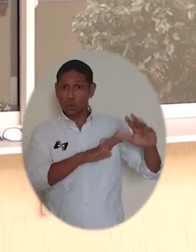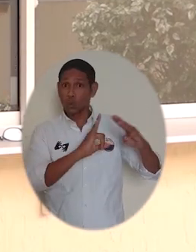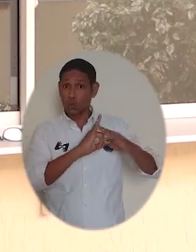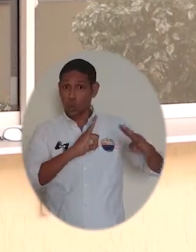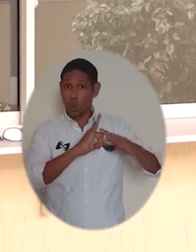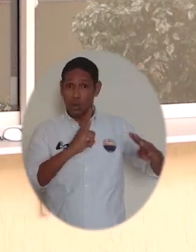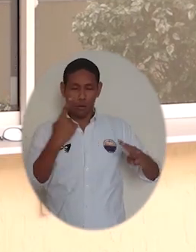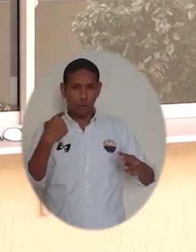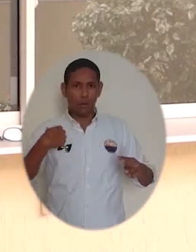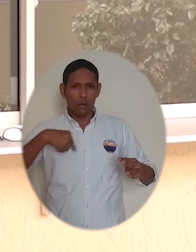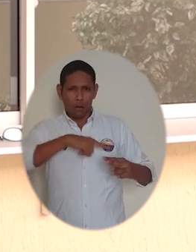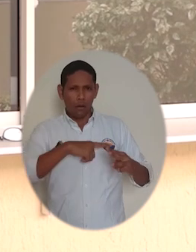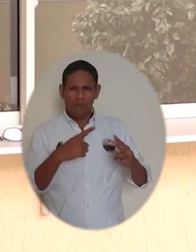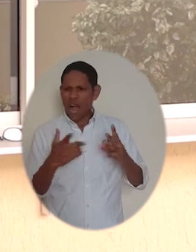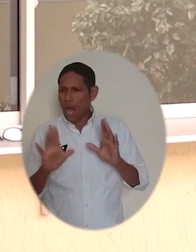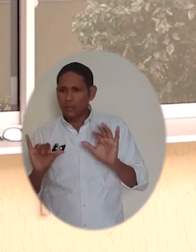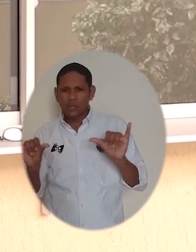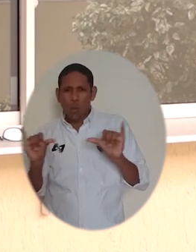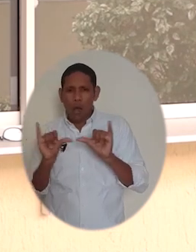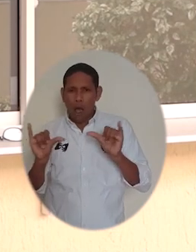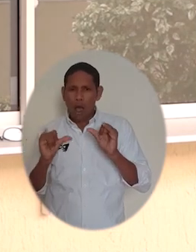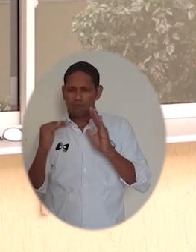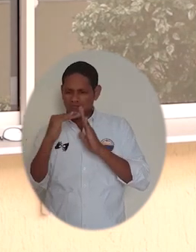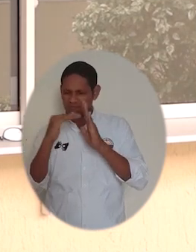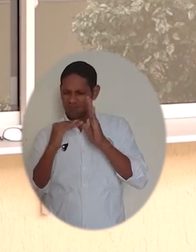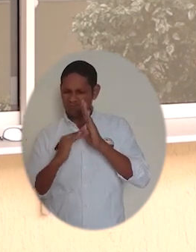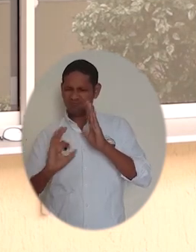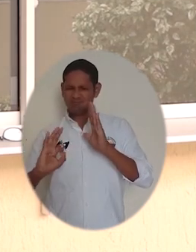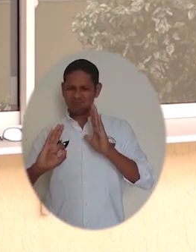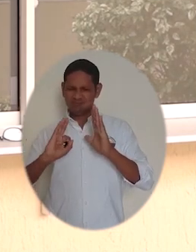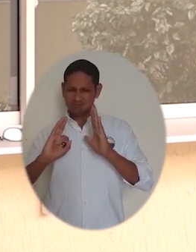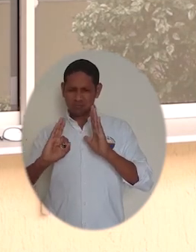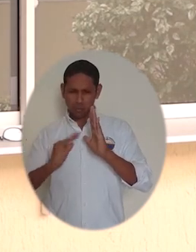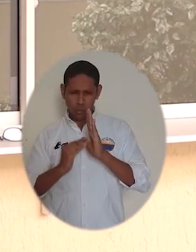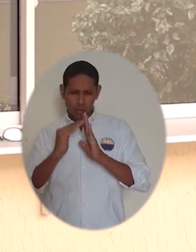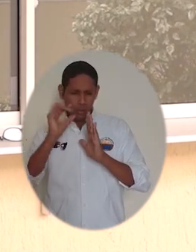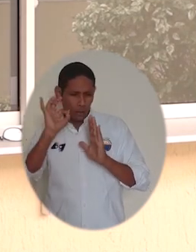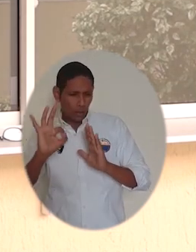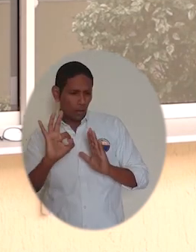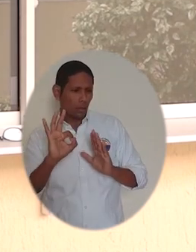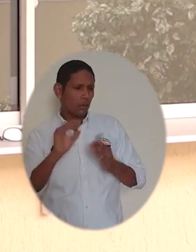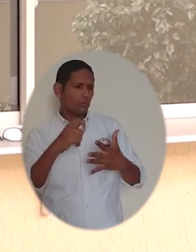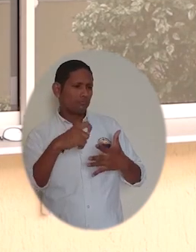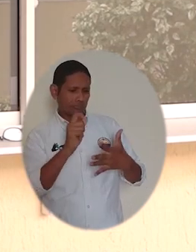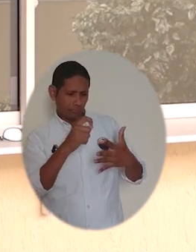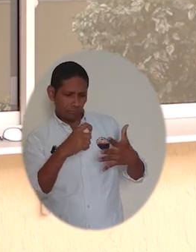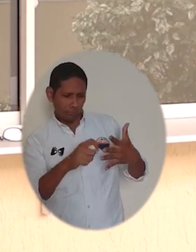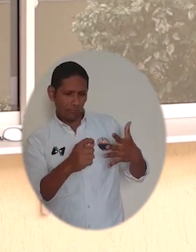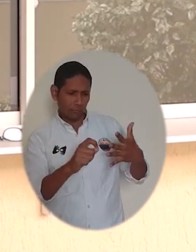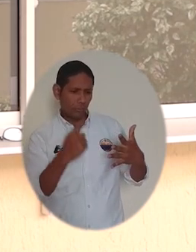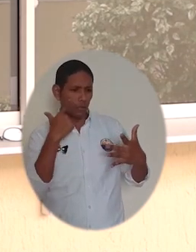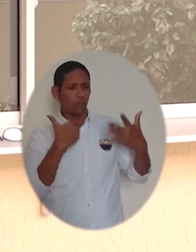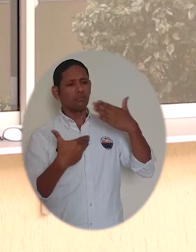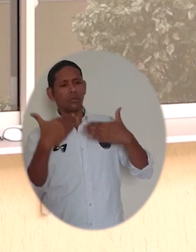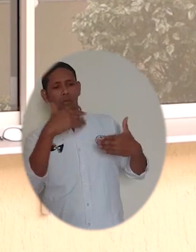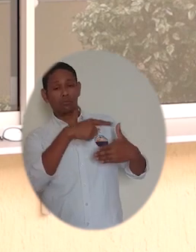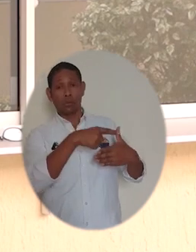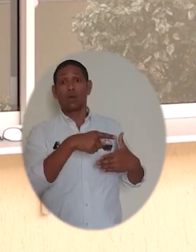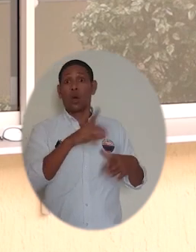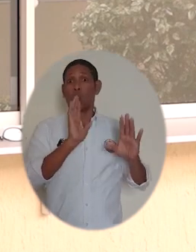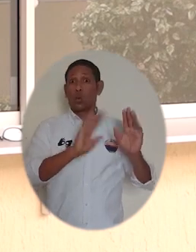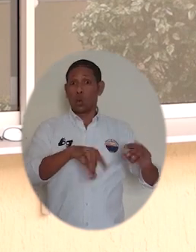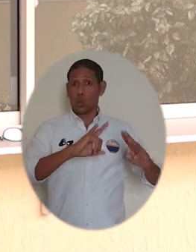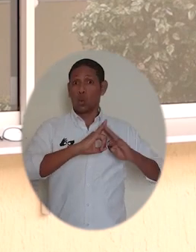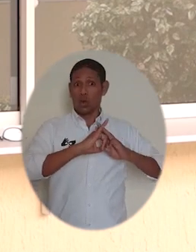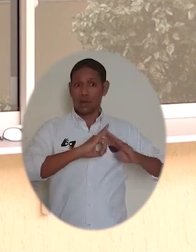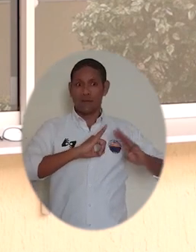Aplicamos los estándares de calidad y encontramos que la universidad se encuentra fortalecida en